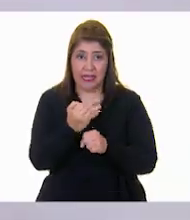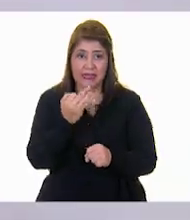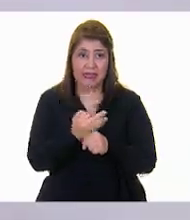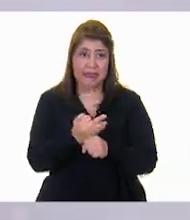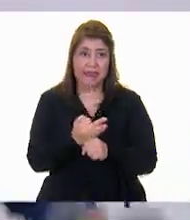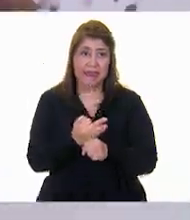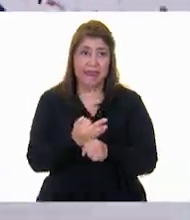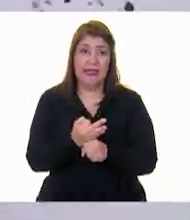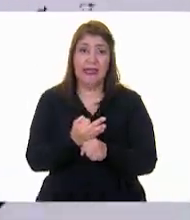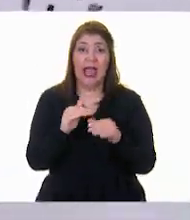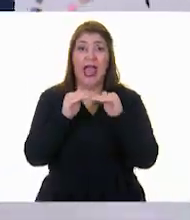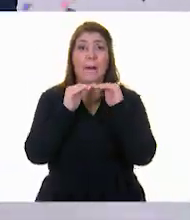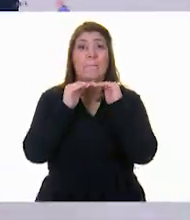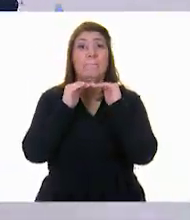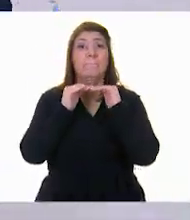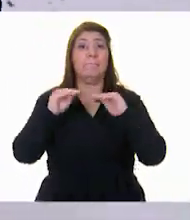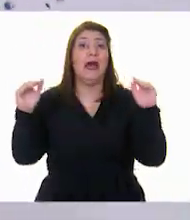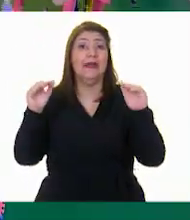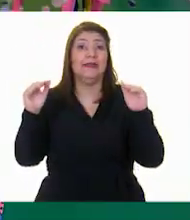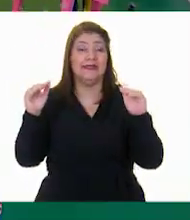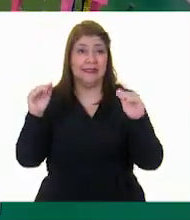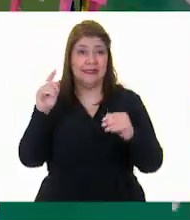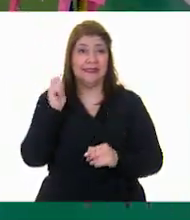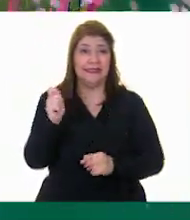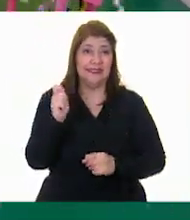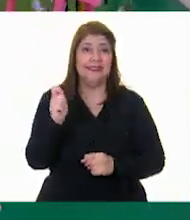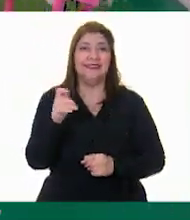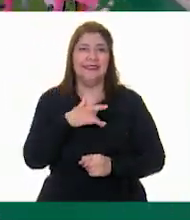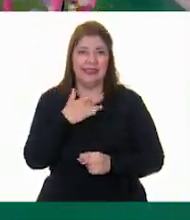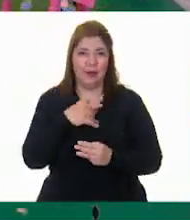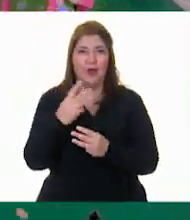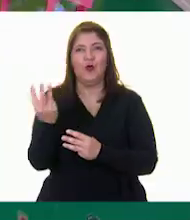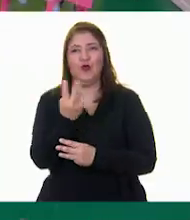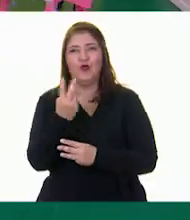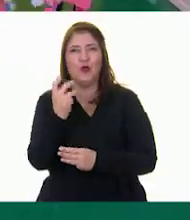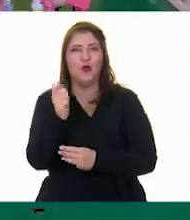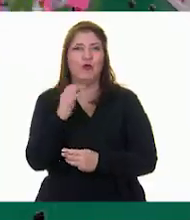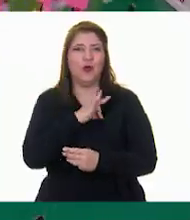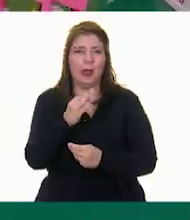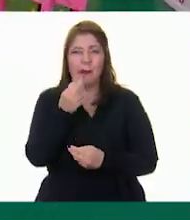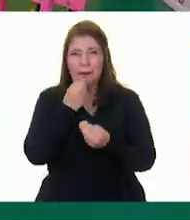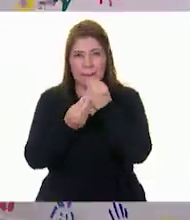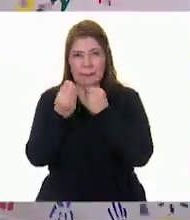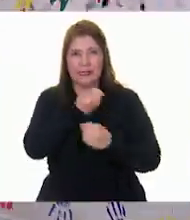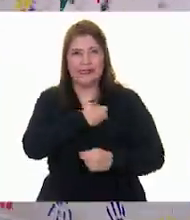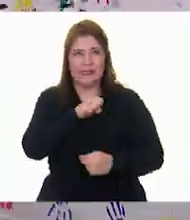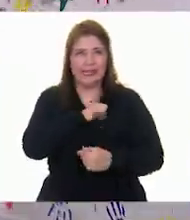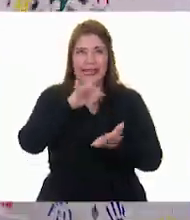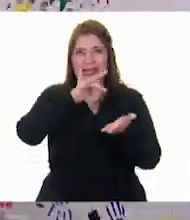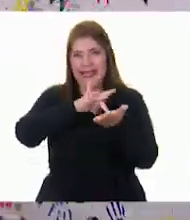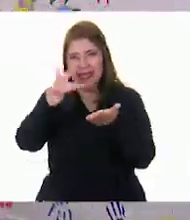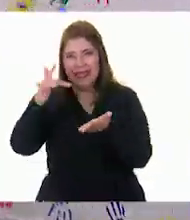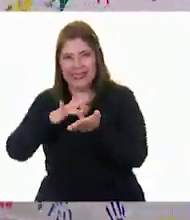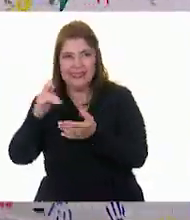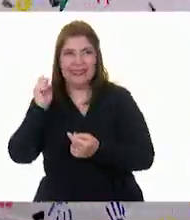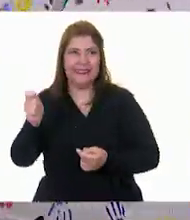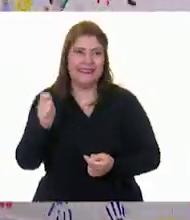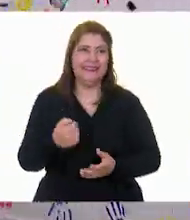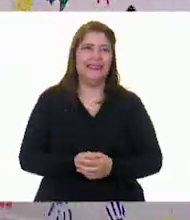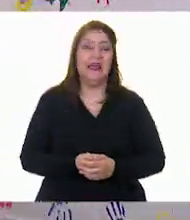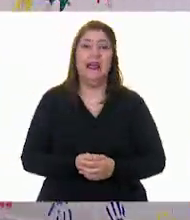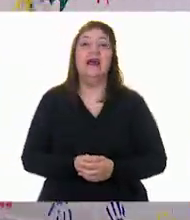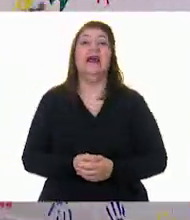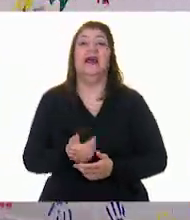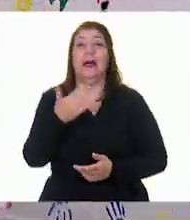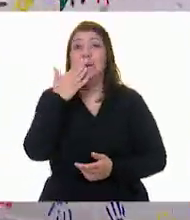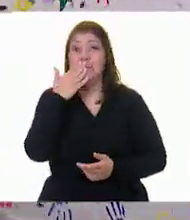un empate entre los refrigerios nutritivos. ¡Gracias! ¡Coyot Saoqui! Ha